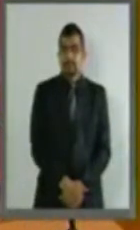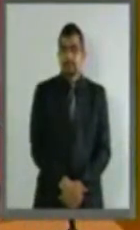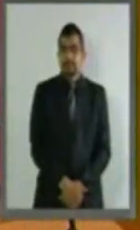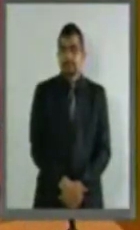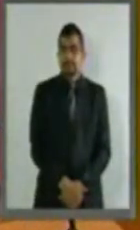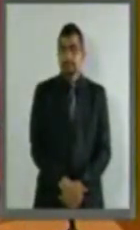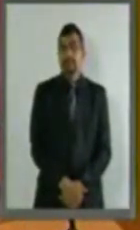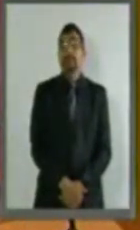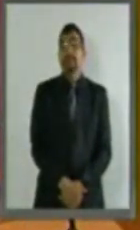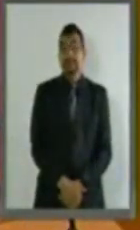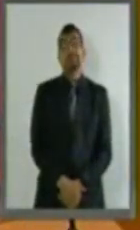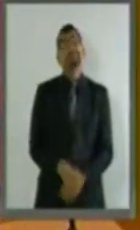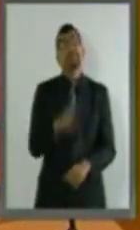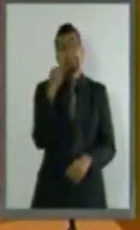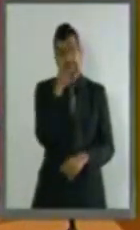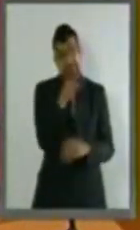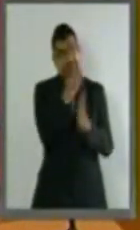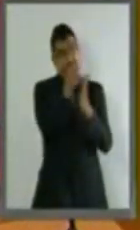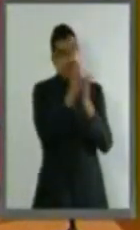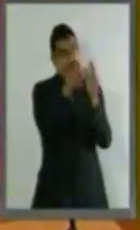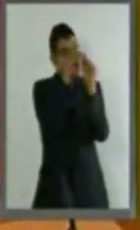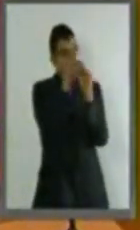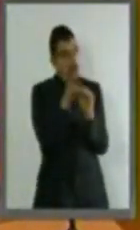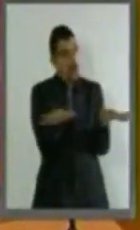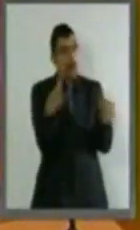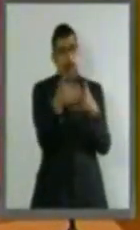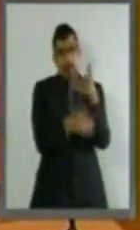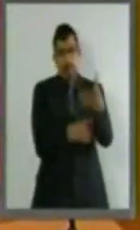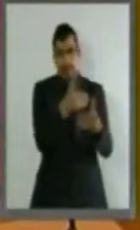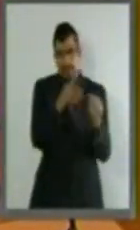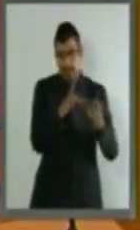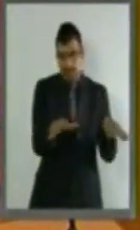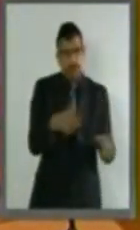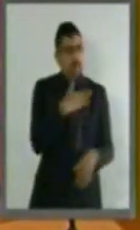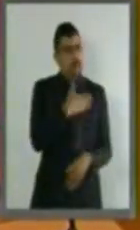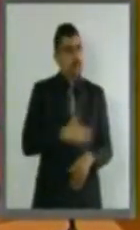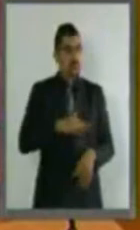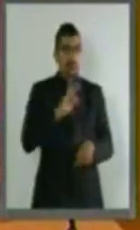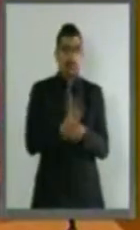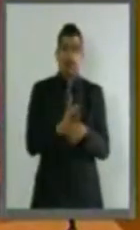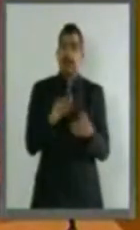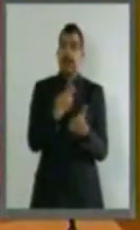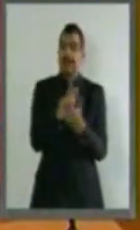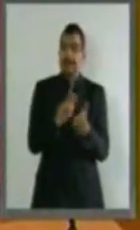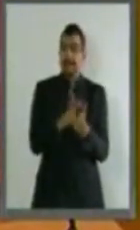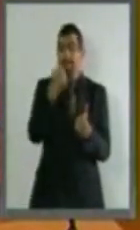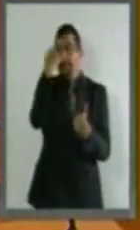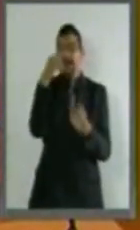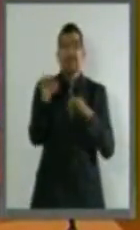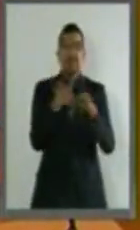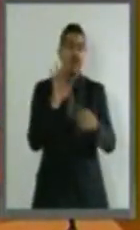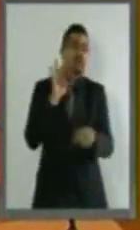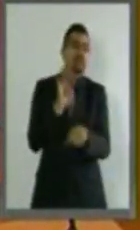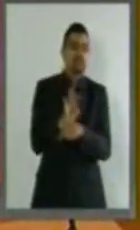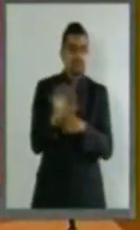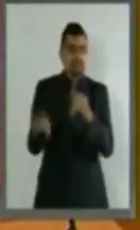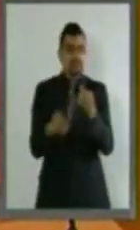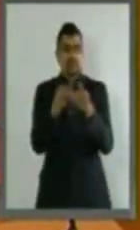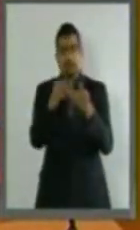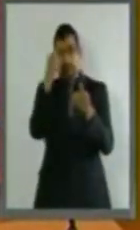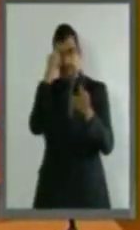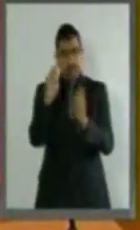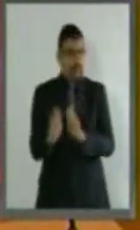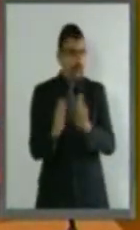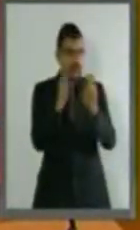Con la entrada en vigor de ese decreto, la justicia en materia laboral quedó legalmente incorporada al Poder